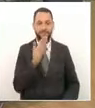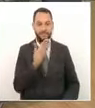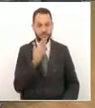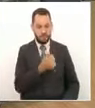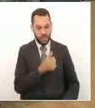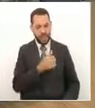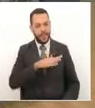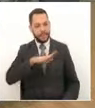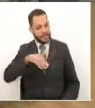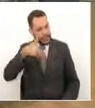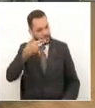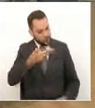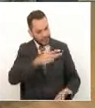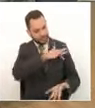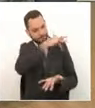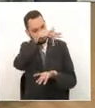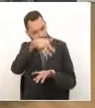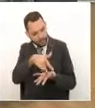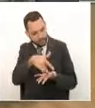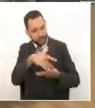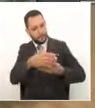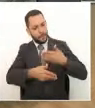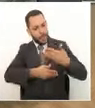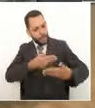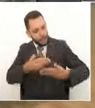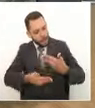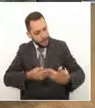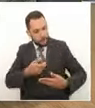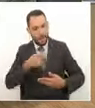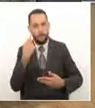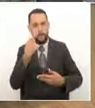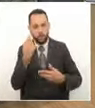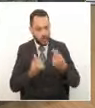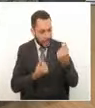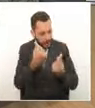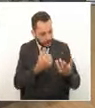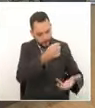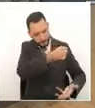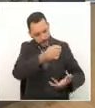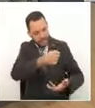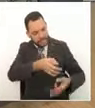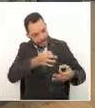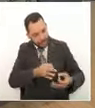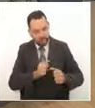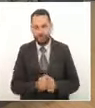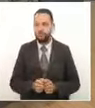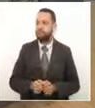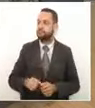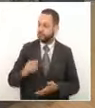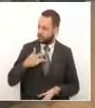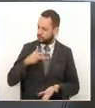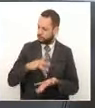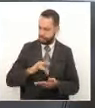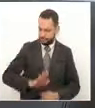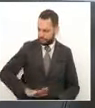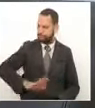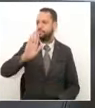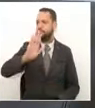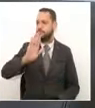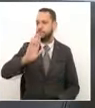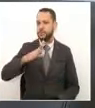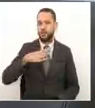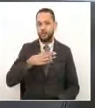avanza este proceso, porque esto es con platica, ¿qué se hace? Sí, Andrés, aquí estaremos porque de alguna manera estamos